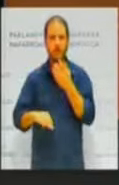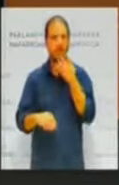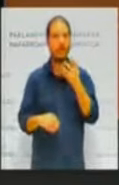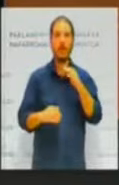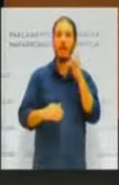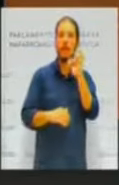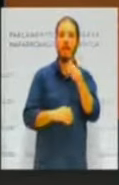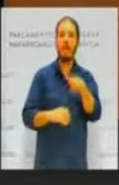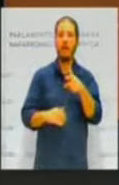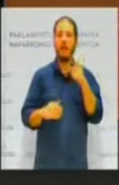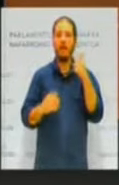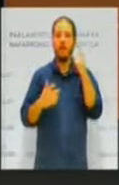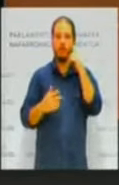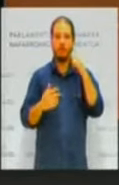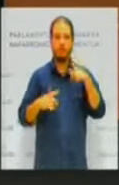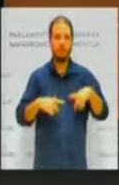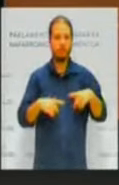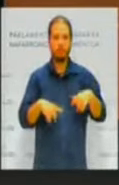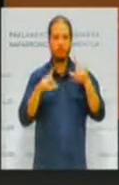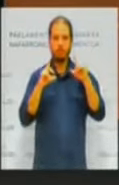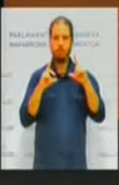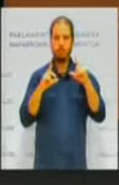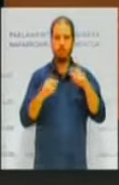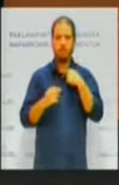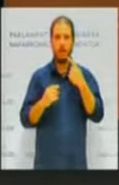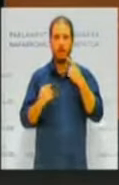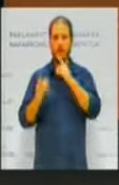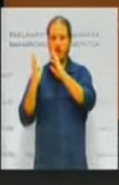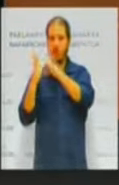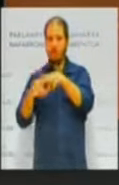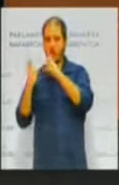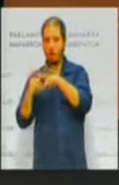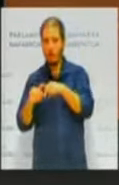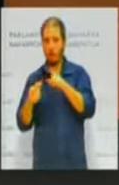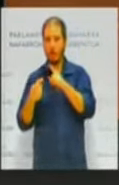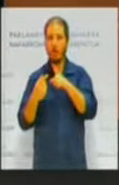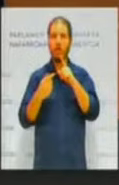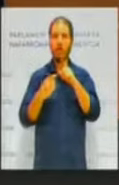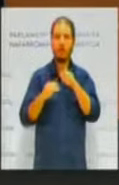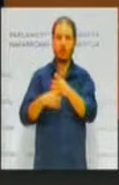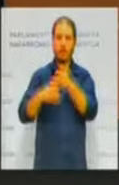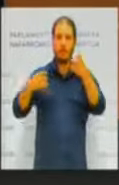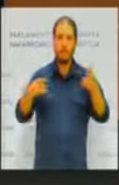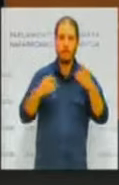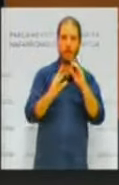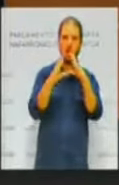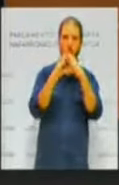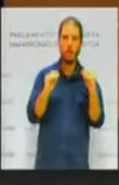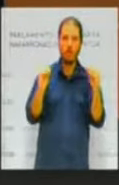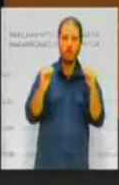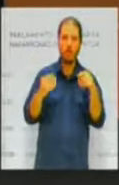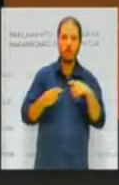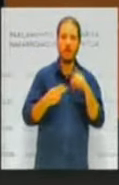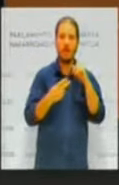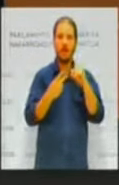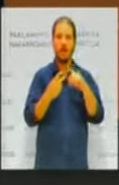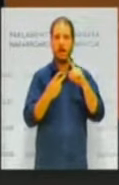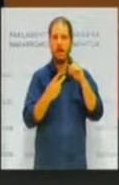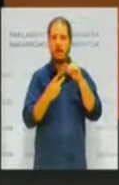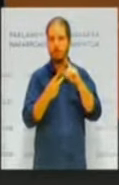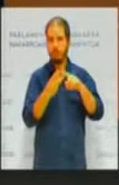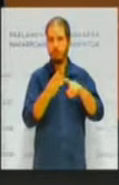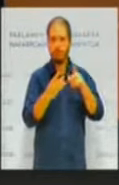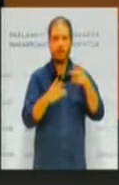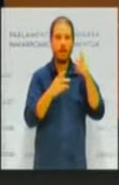objetos de esta ley. Lo amplía a la Cámara de Contos, lo amplía a la Universidad, lo amplía también al Defensor del